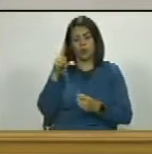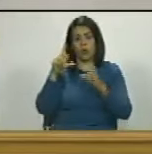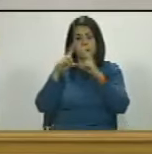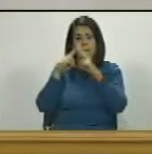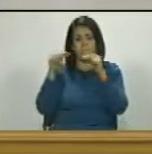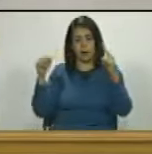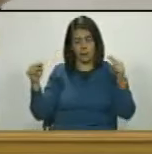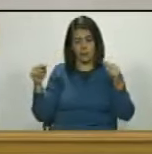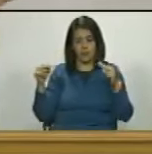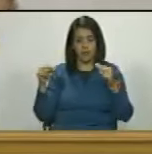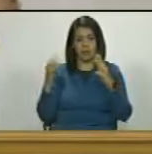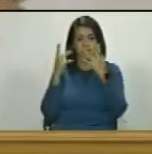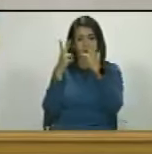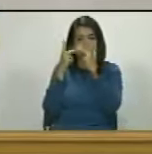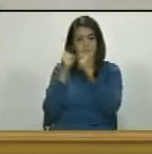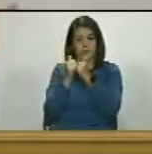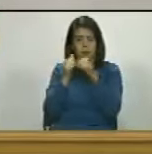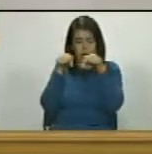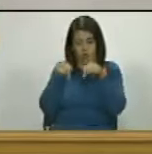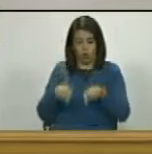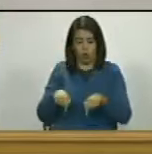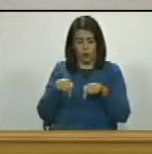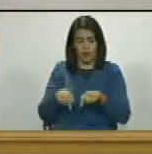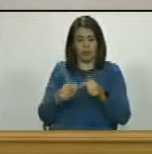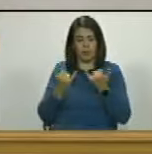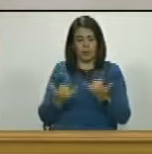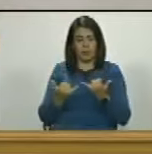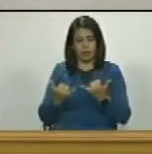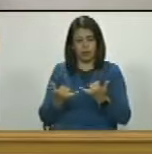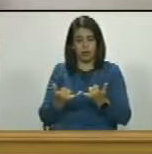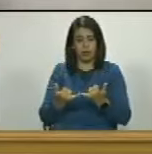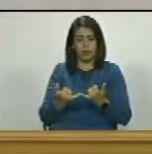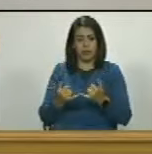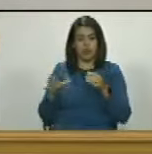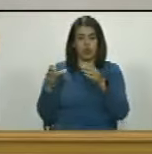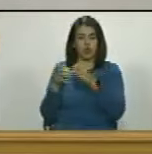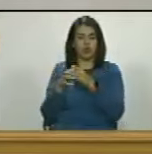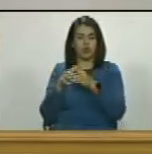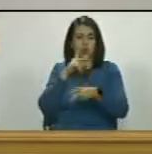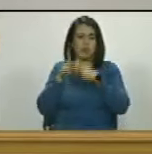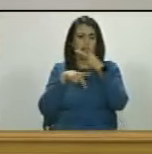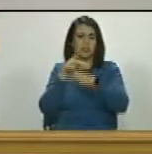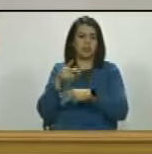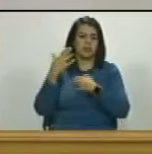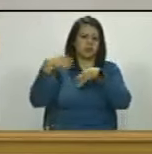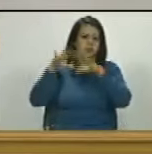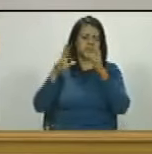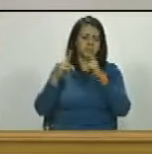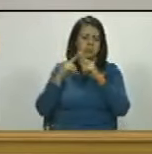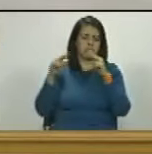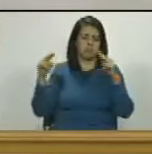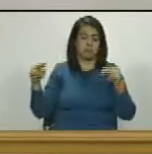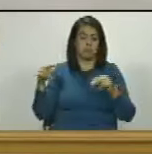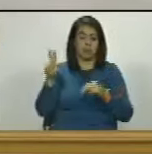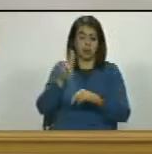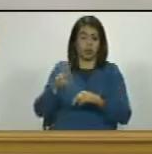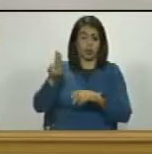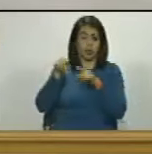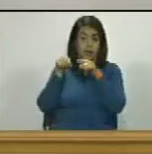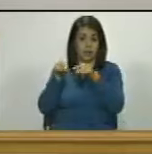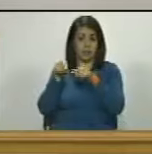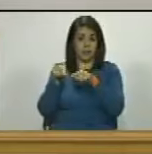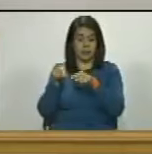van a ser administradas a partir de este momento por un partido X en Panamá y los van a utilizar